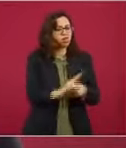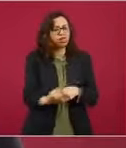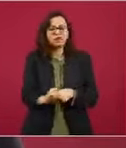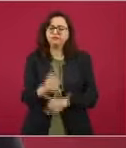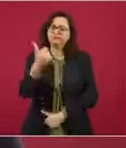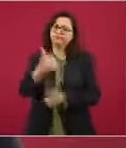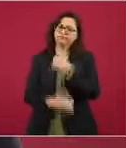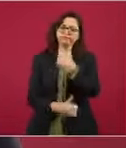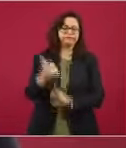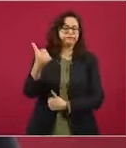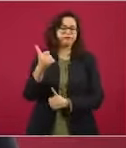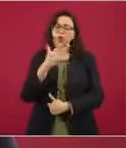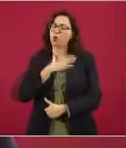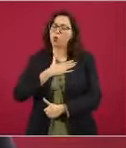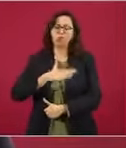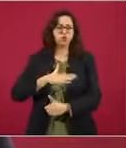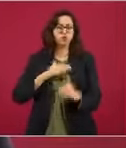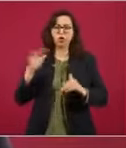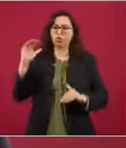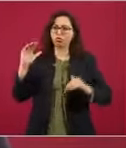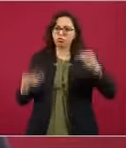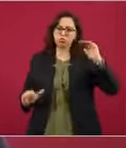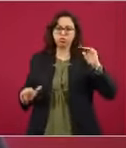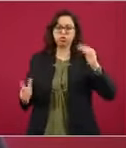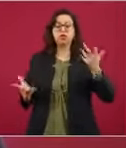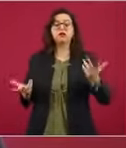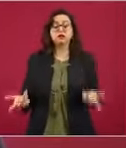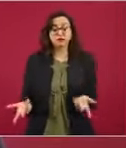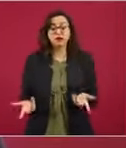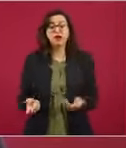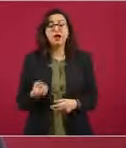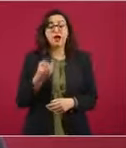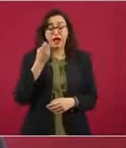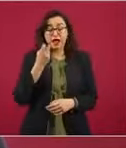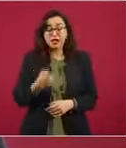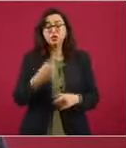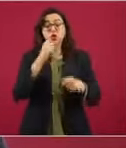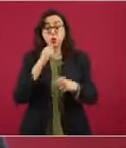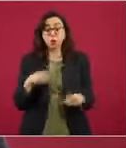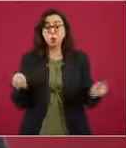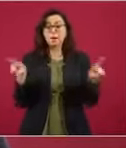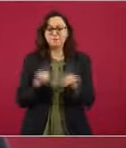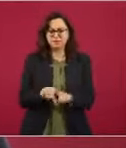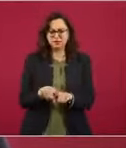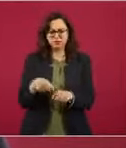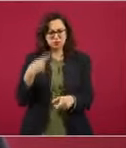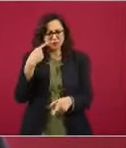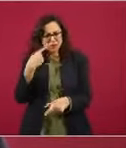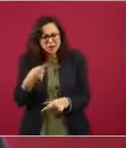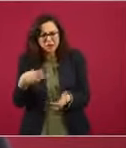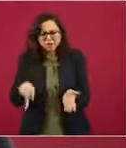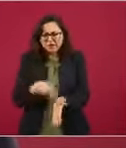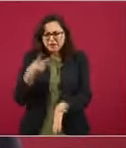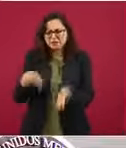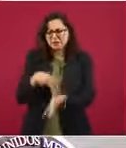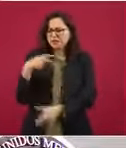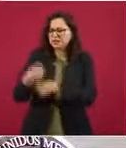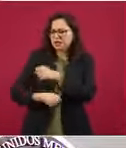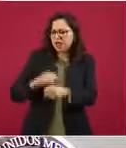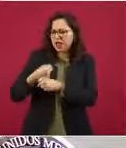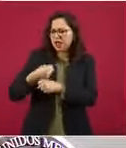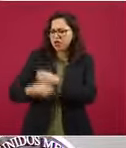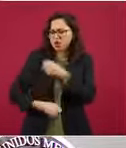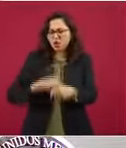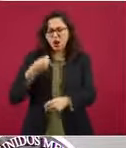una caída importante que se registra en el mes de diciembre. También la